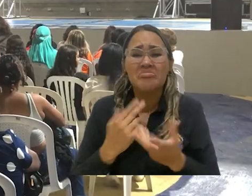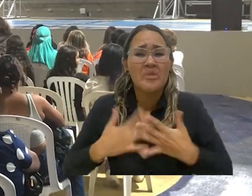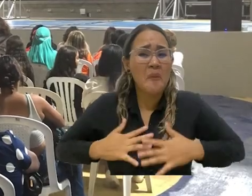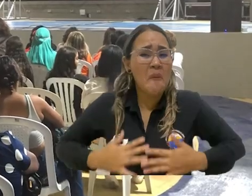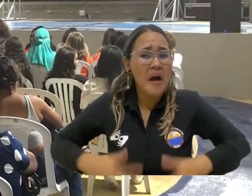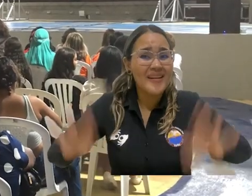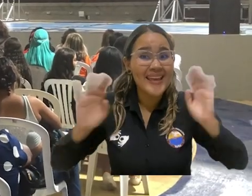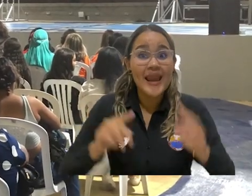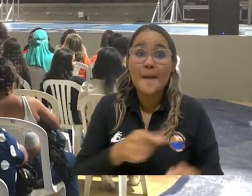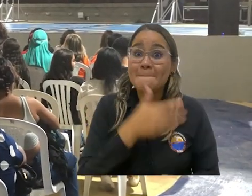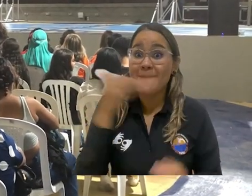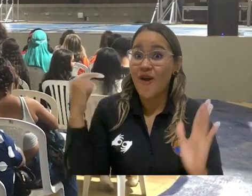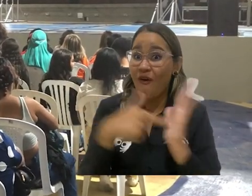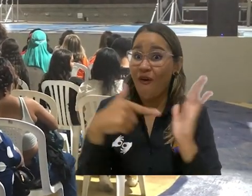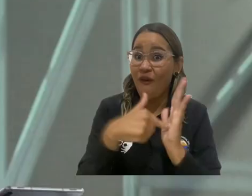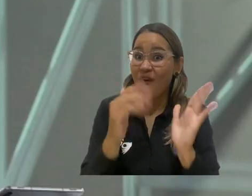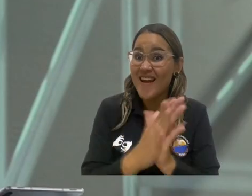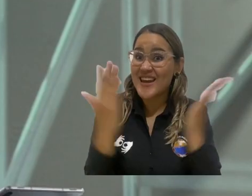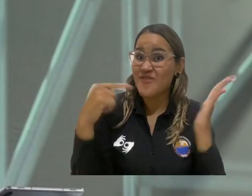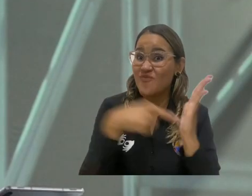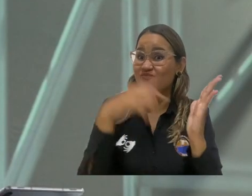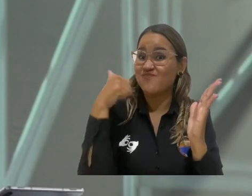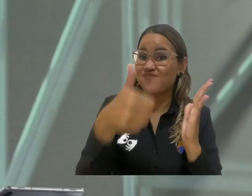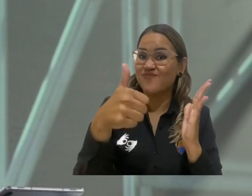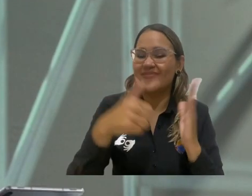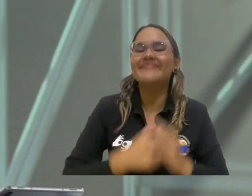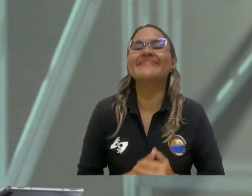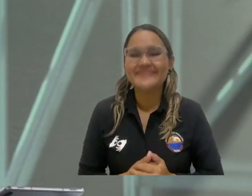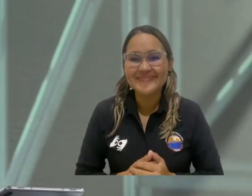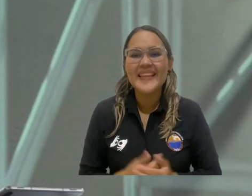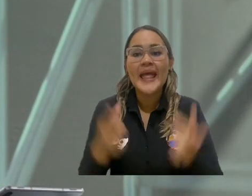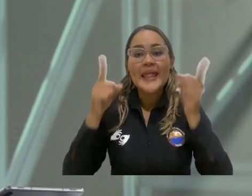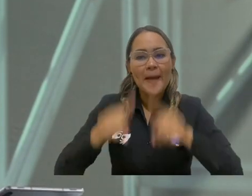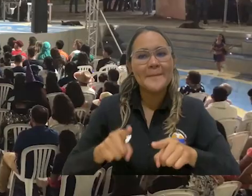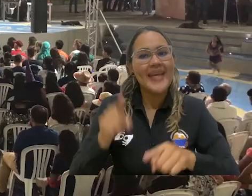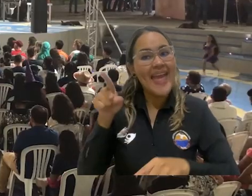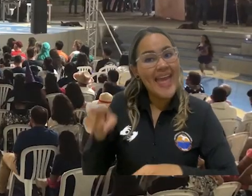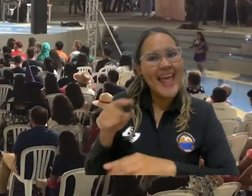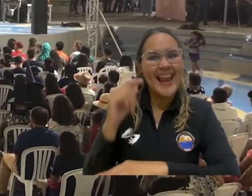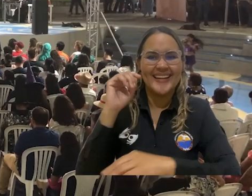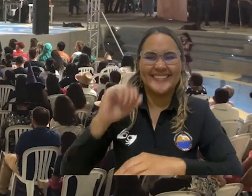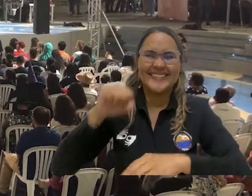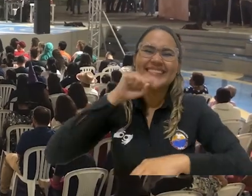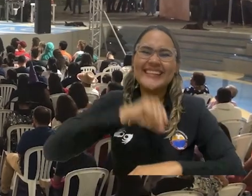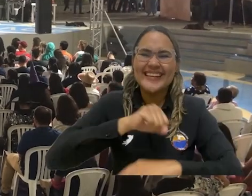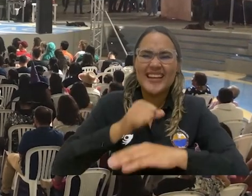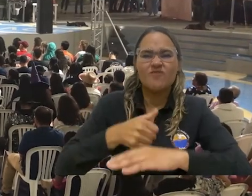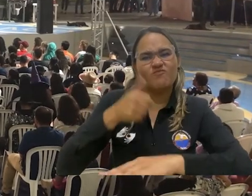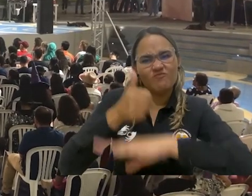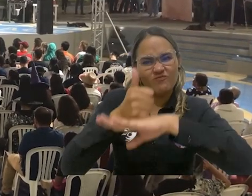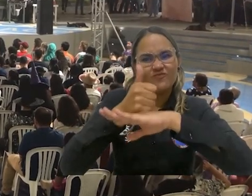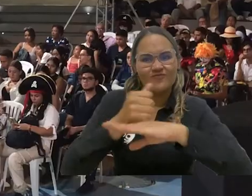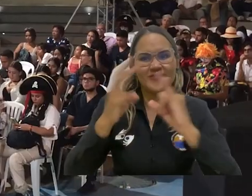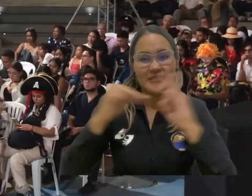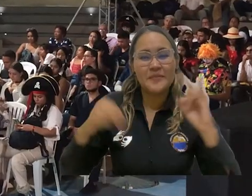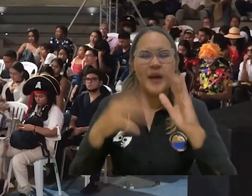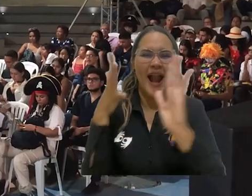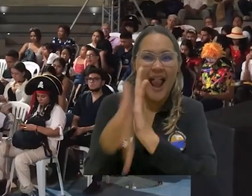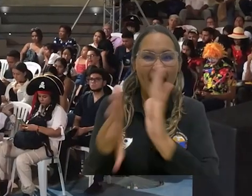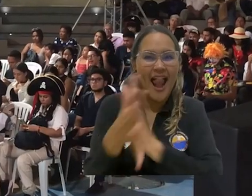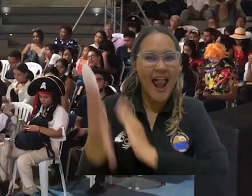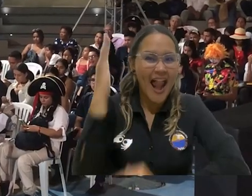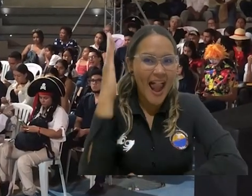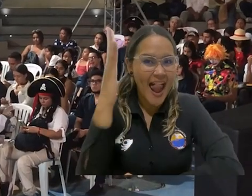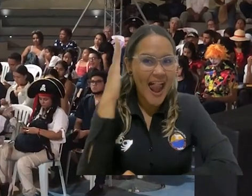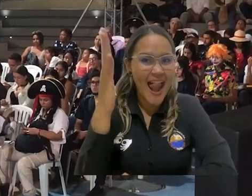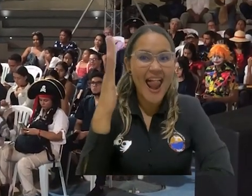Durante el acto inaugural, el rector Pablo Vera le contó a la ciudad, al país y al mundo, una buena noticia que relaciona el fascinante universo de la